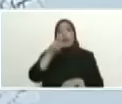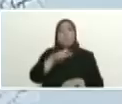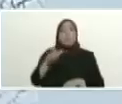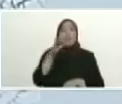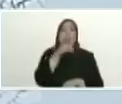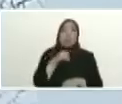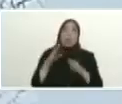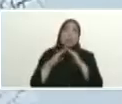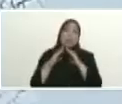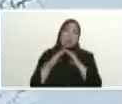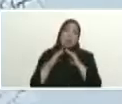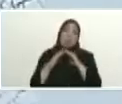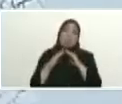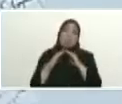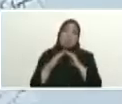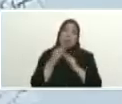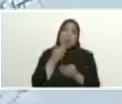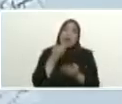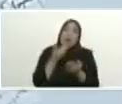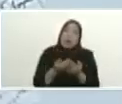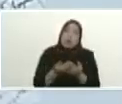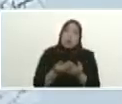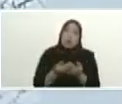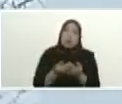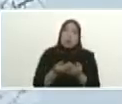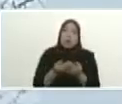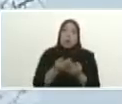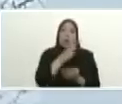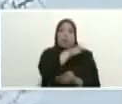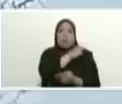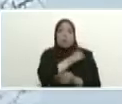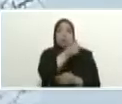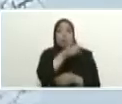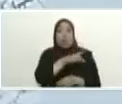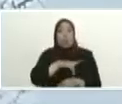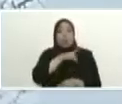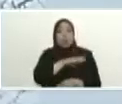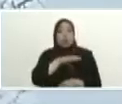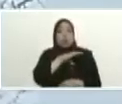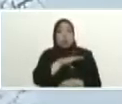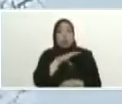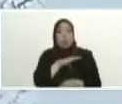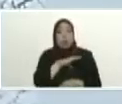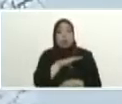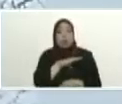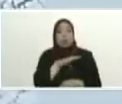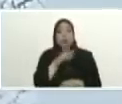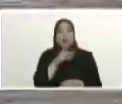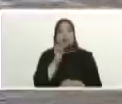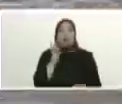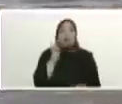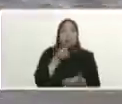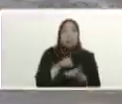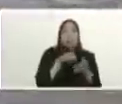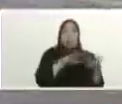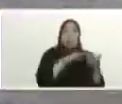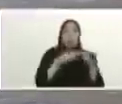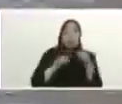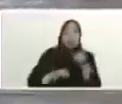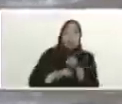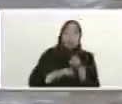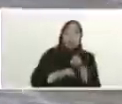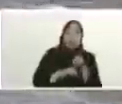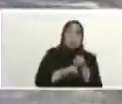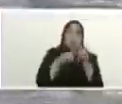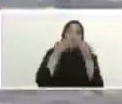este gracias al director de protección civil Táchira Gernardo Canal que llegó aquí a la comunidad a nuestro